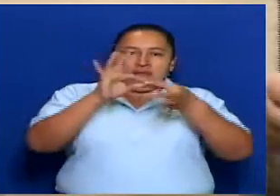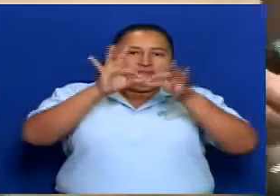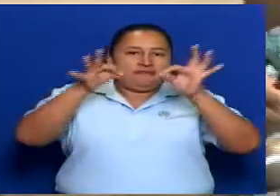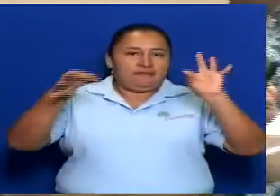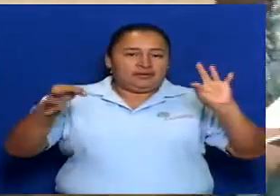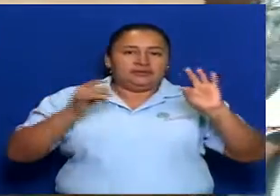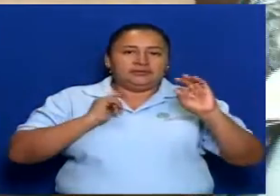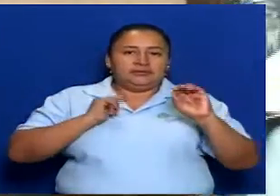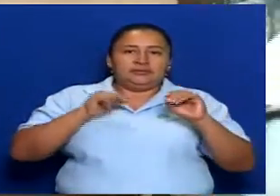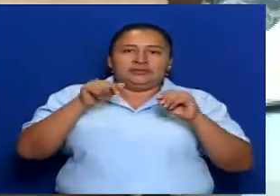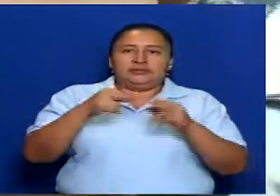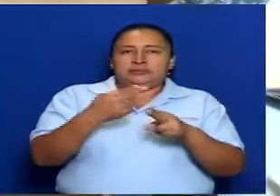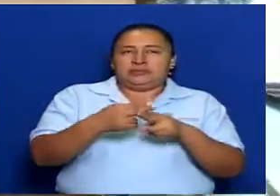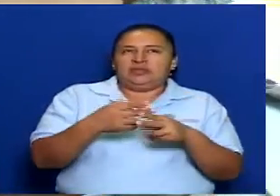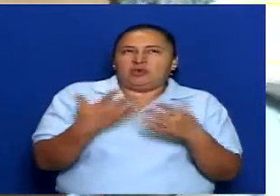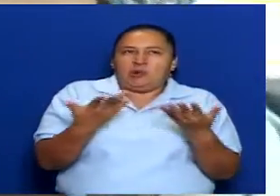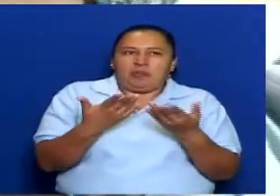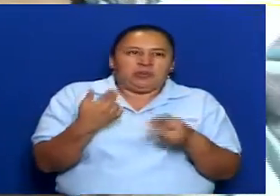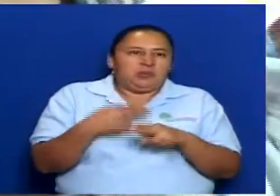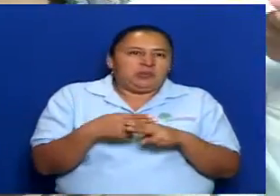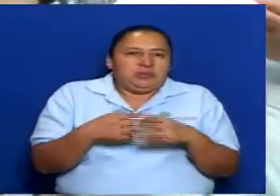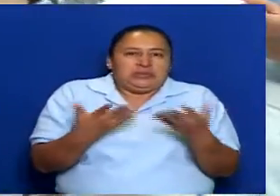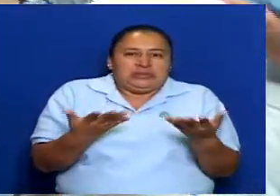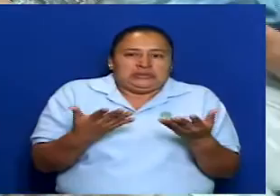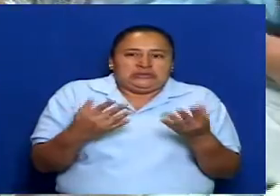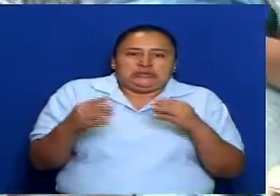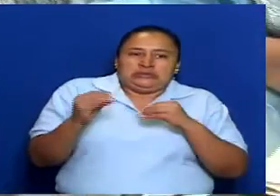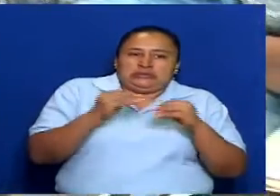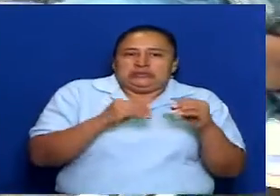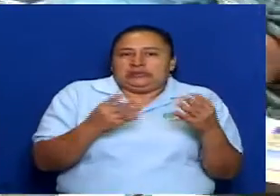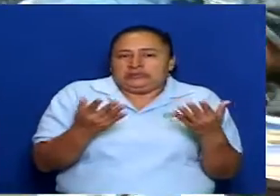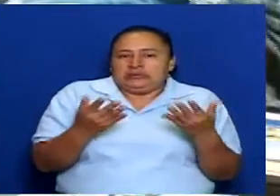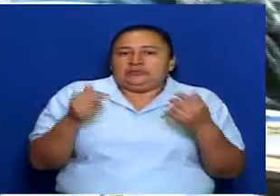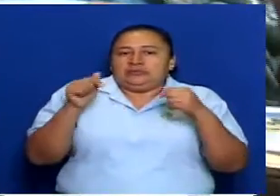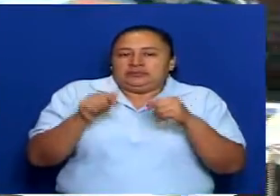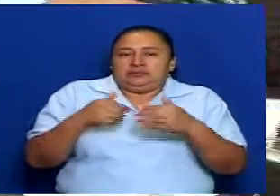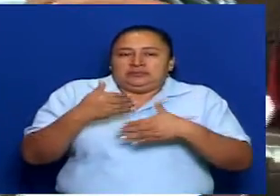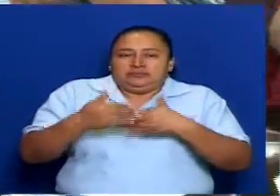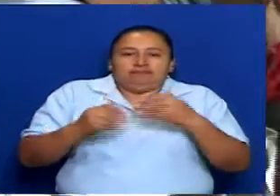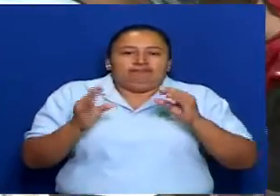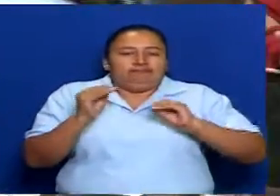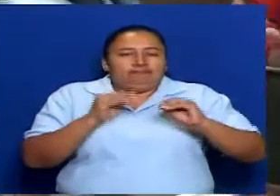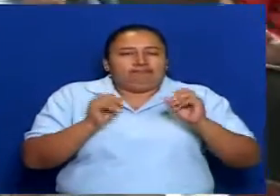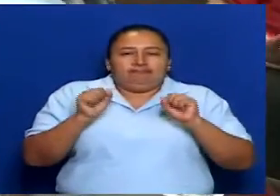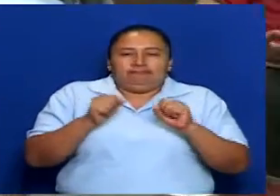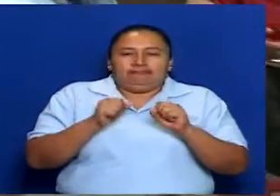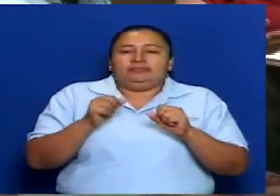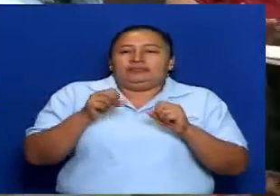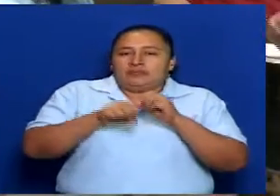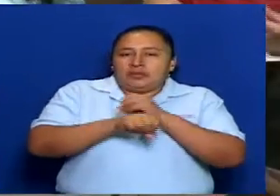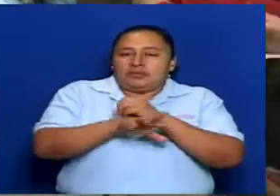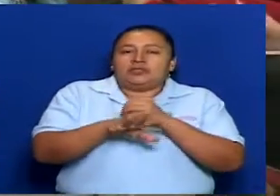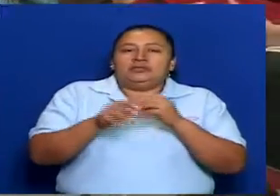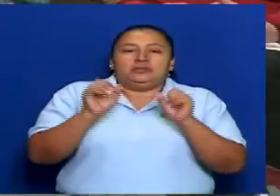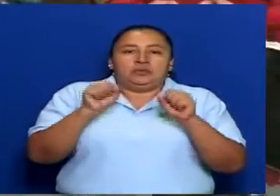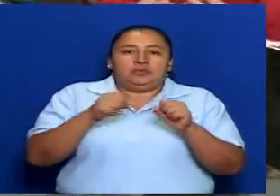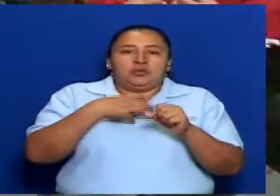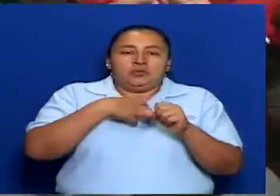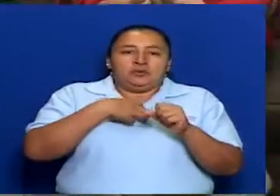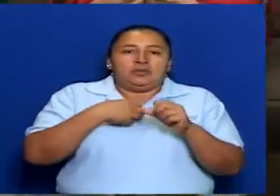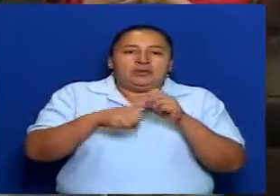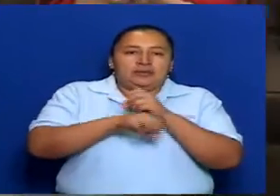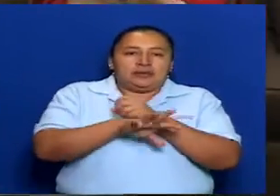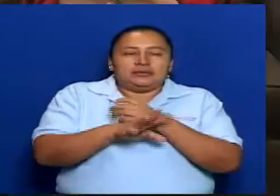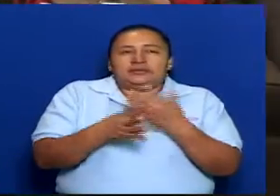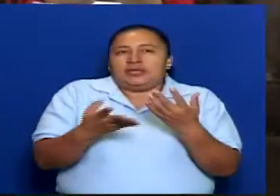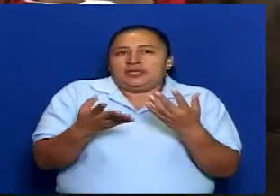tuvimos ahí, qué le ponemos, por qué. Entonces rescatando nuestras raíces por el bien común, nuestras raíces. Y